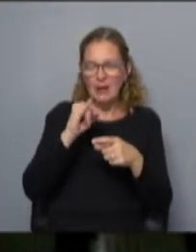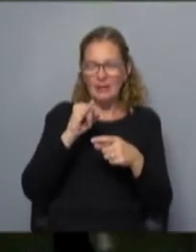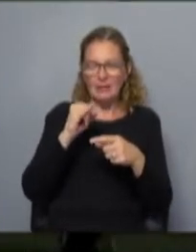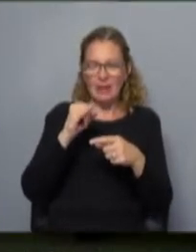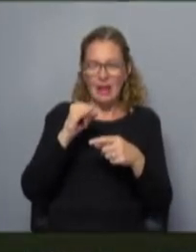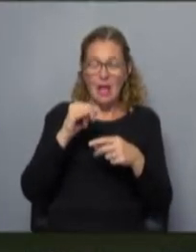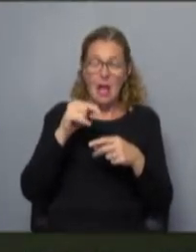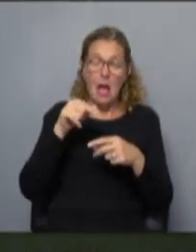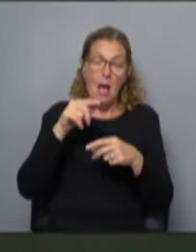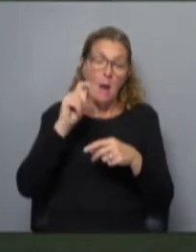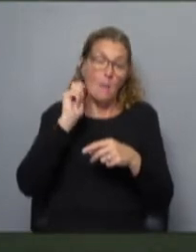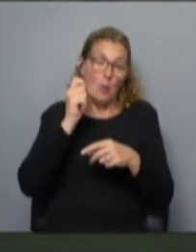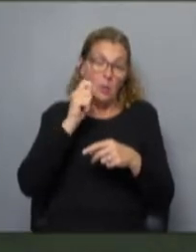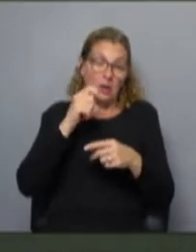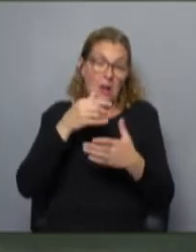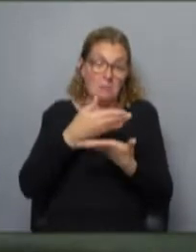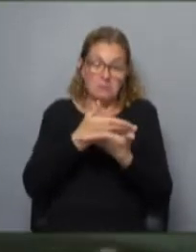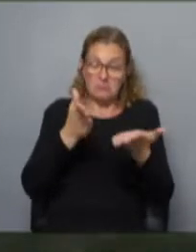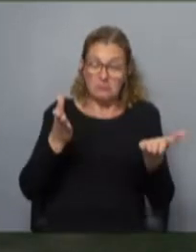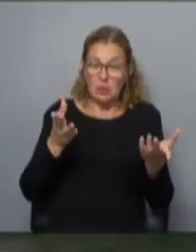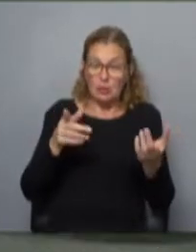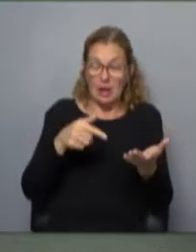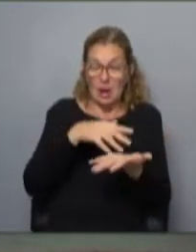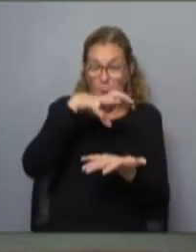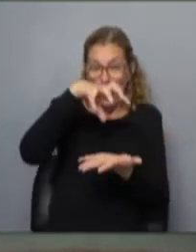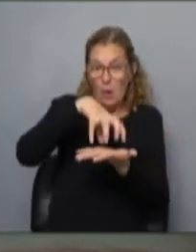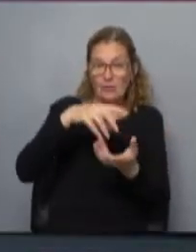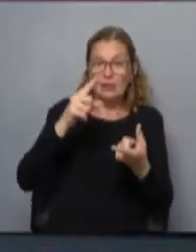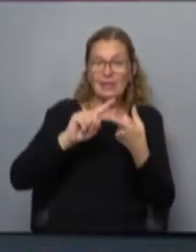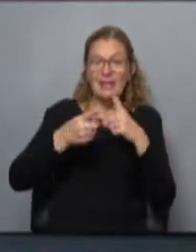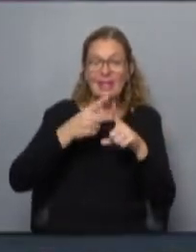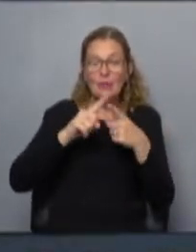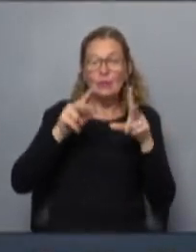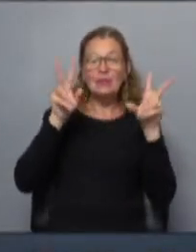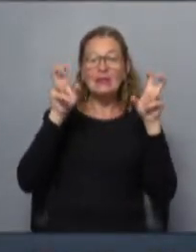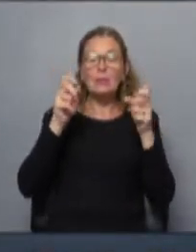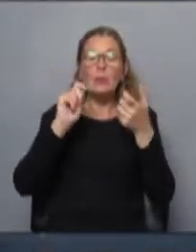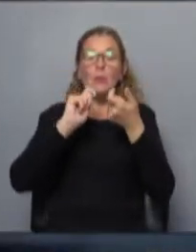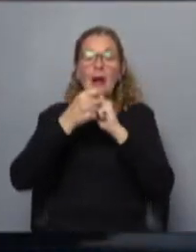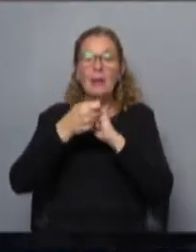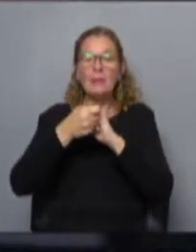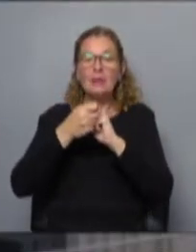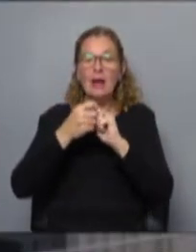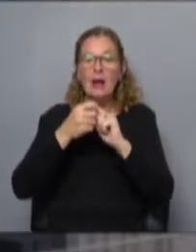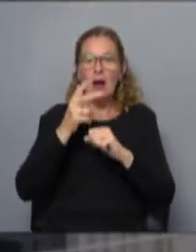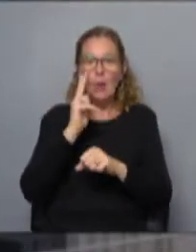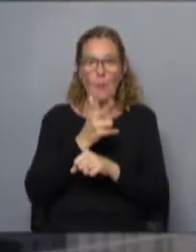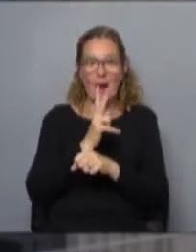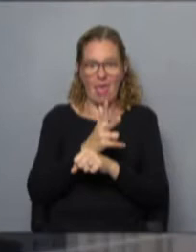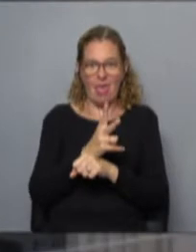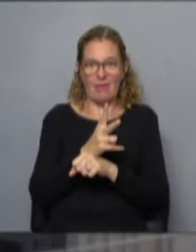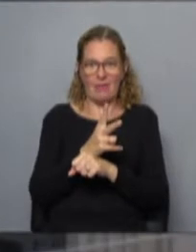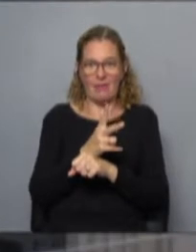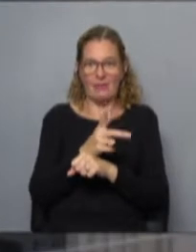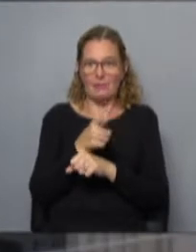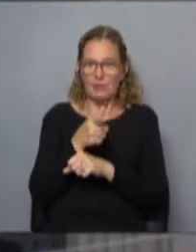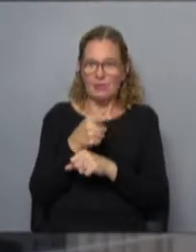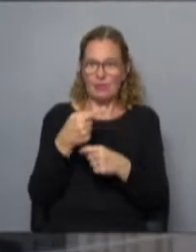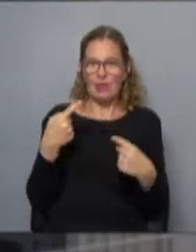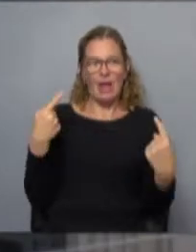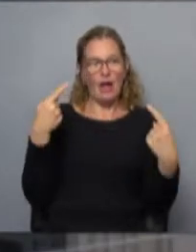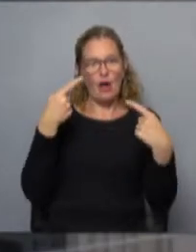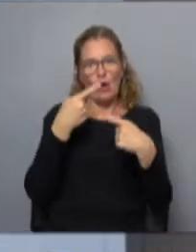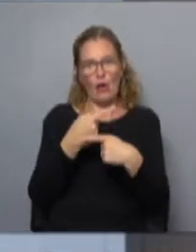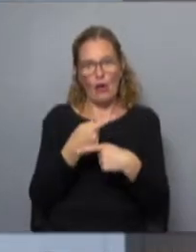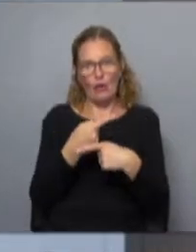del mundo de hoy, y es el lugar donde se discuten temas que pueden cambiar el destino de la humanidad. Y por eso está en contra